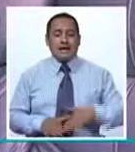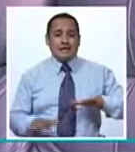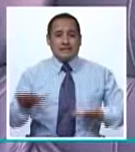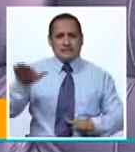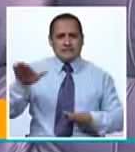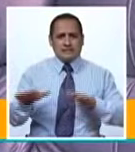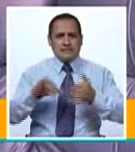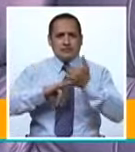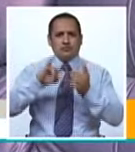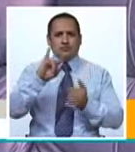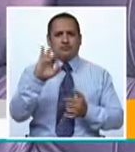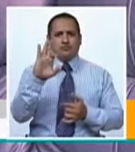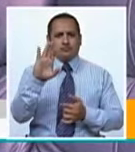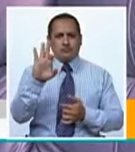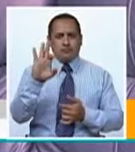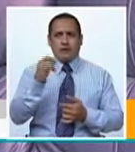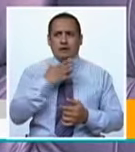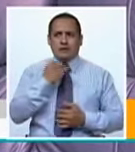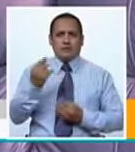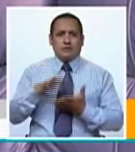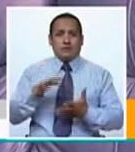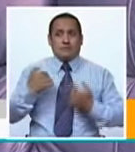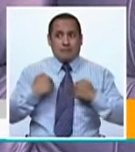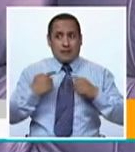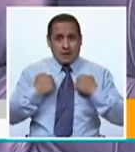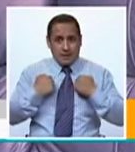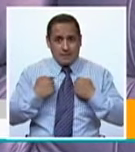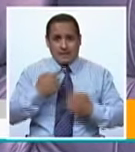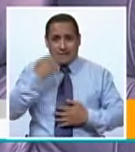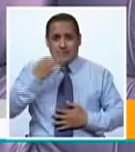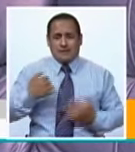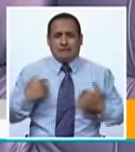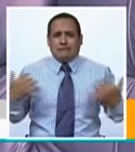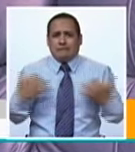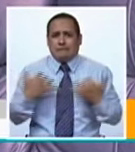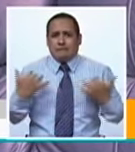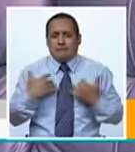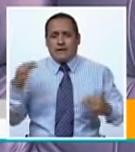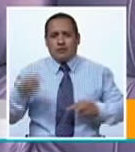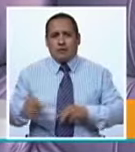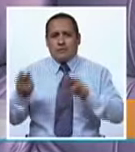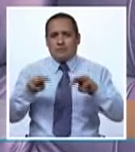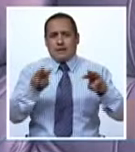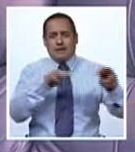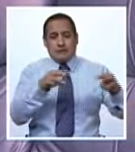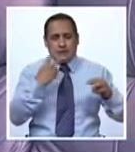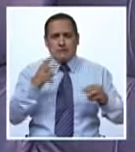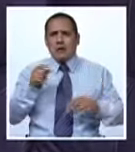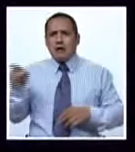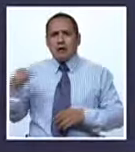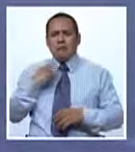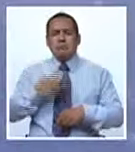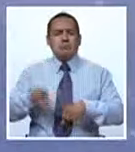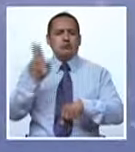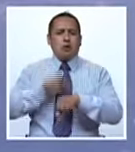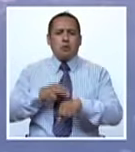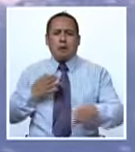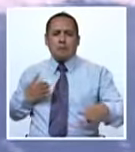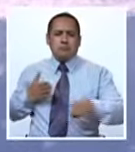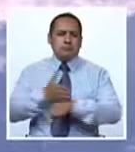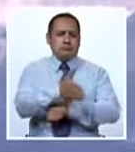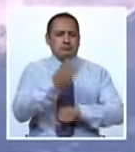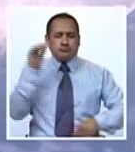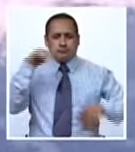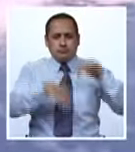El surf, que es algo que a él sí le gusta, digamos, mientras que a mí la mente le tiene mucho temor al mar, ¿no? Él entra con una